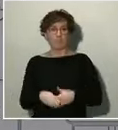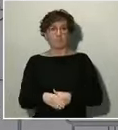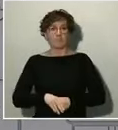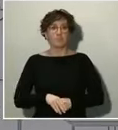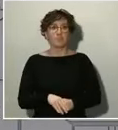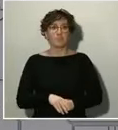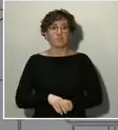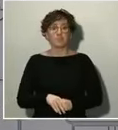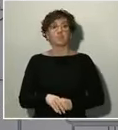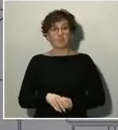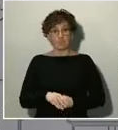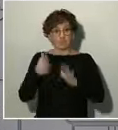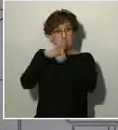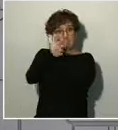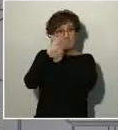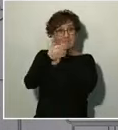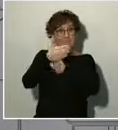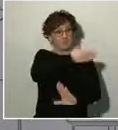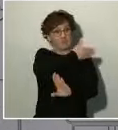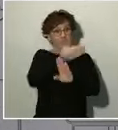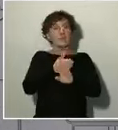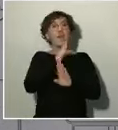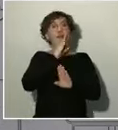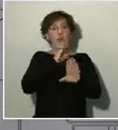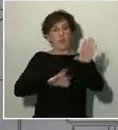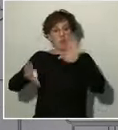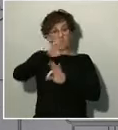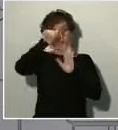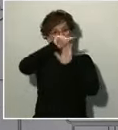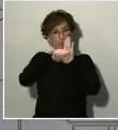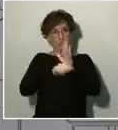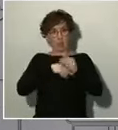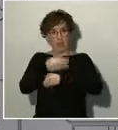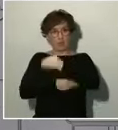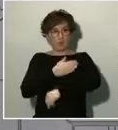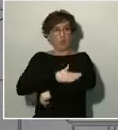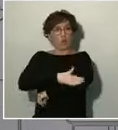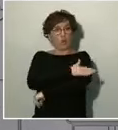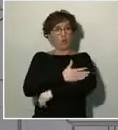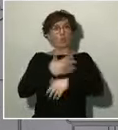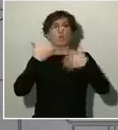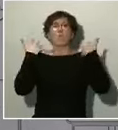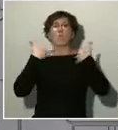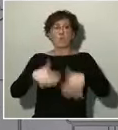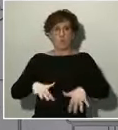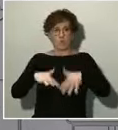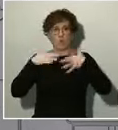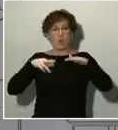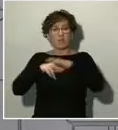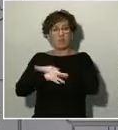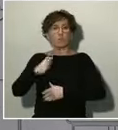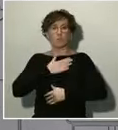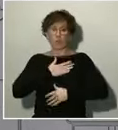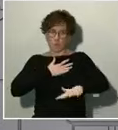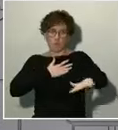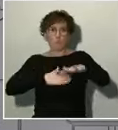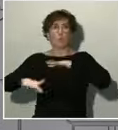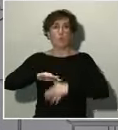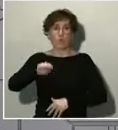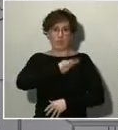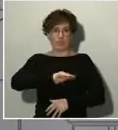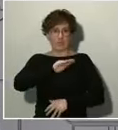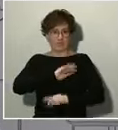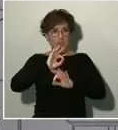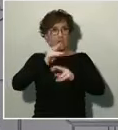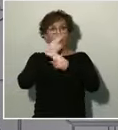medidas adoptadas por el Gobierno, que suponen una movilización colosal de recursos propios, de recursos públicos, de los recursos de